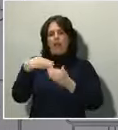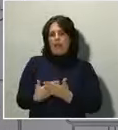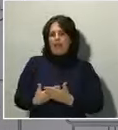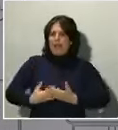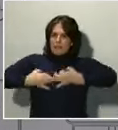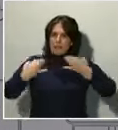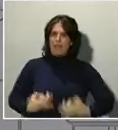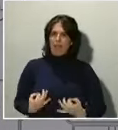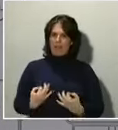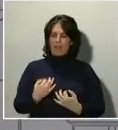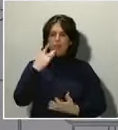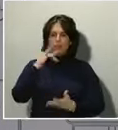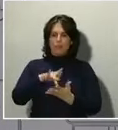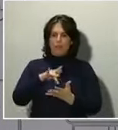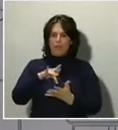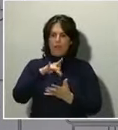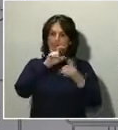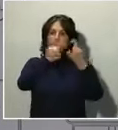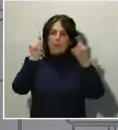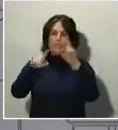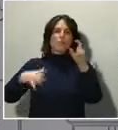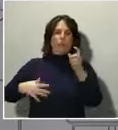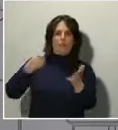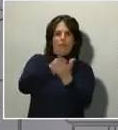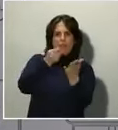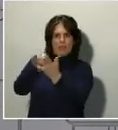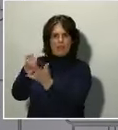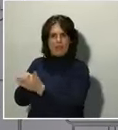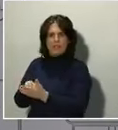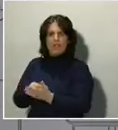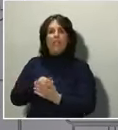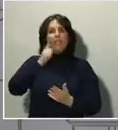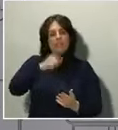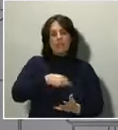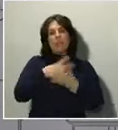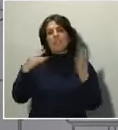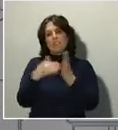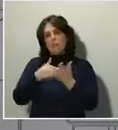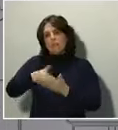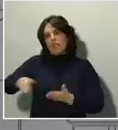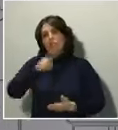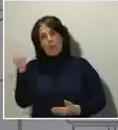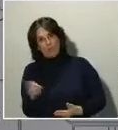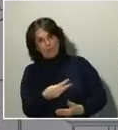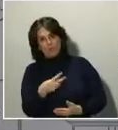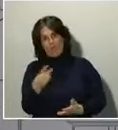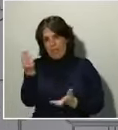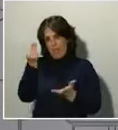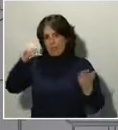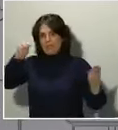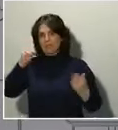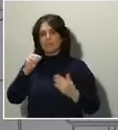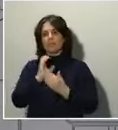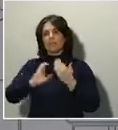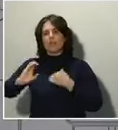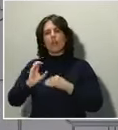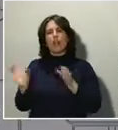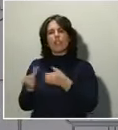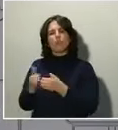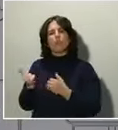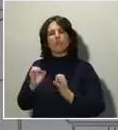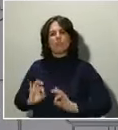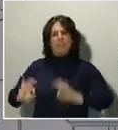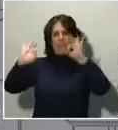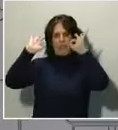productivo en nuestro país. Y, además de ello, 17.000 millones de euros que van a colectivos muy específicos, colectivos vulnerables,